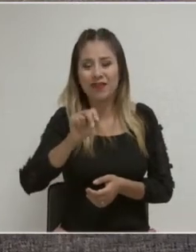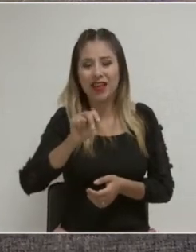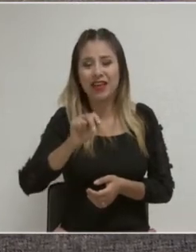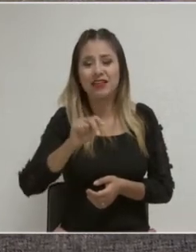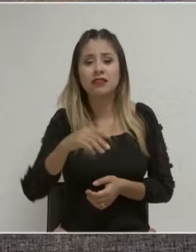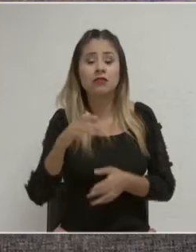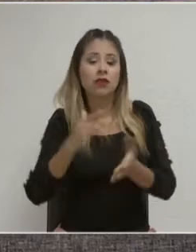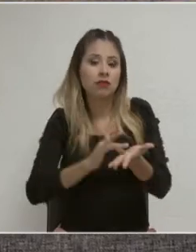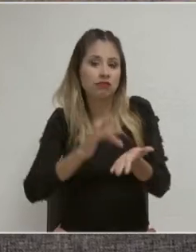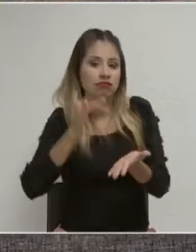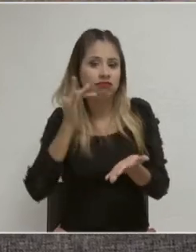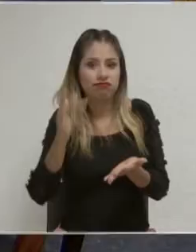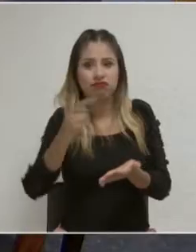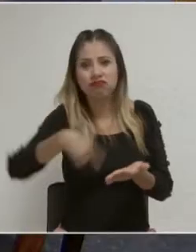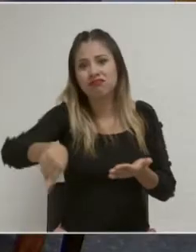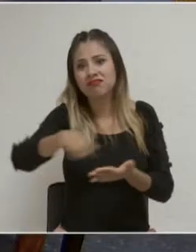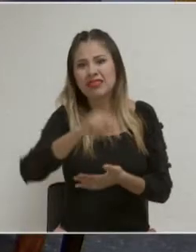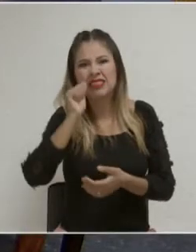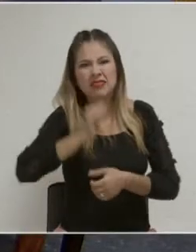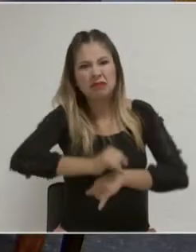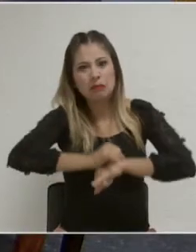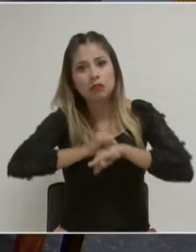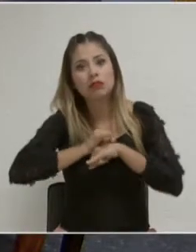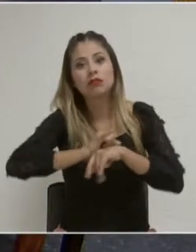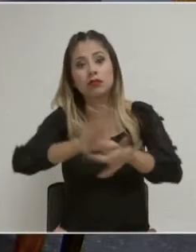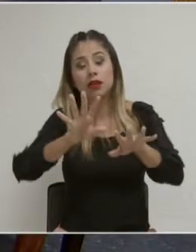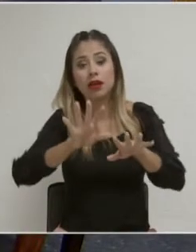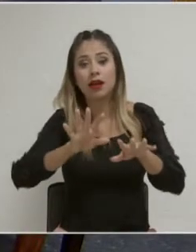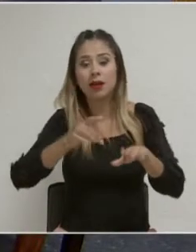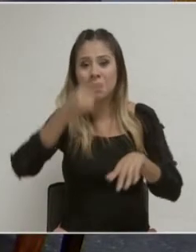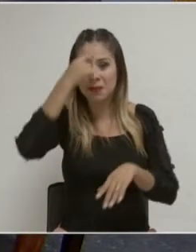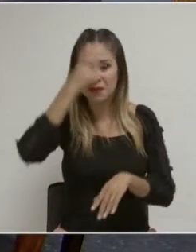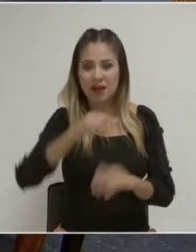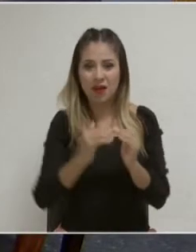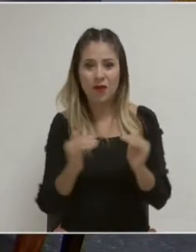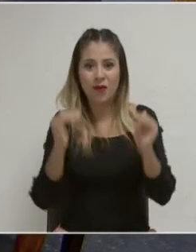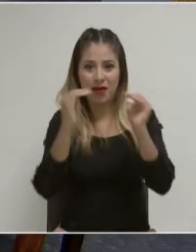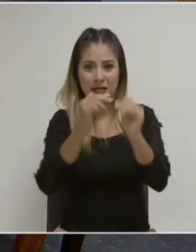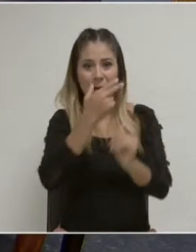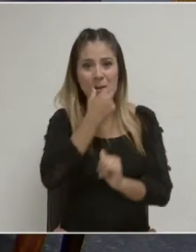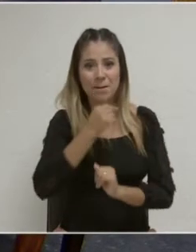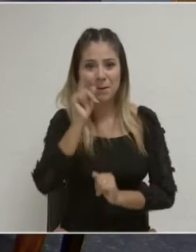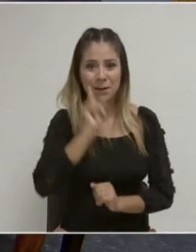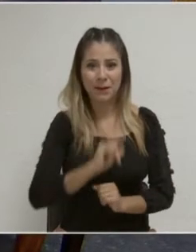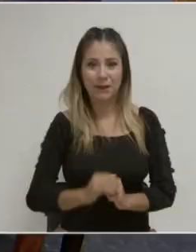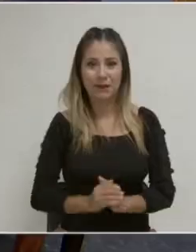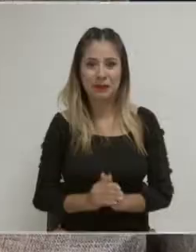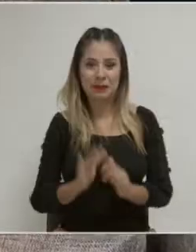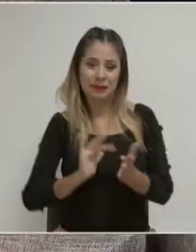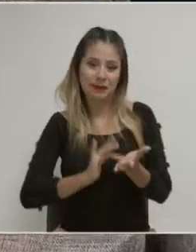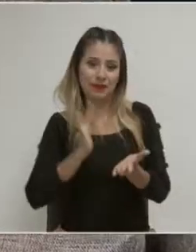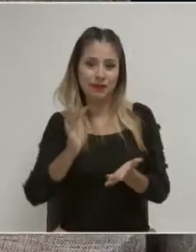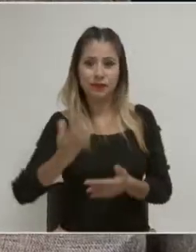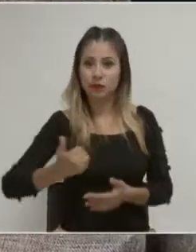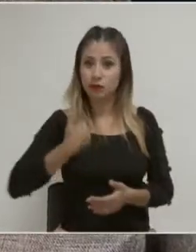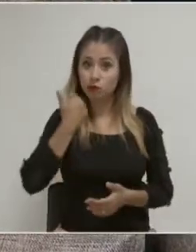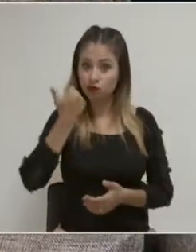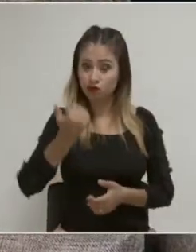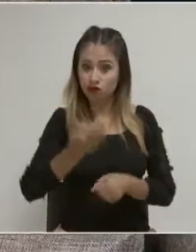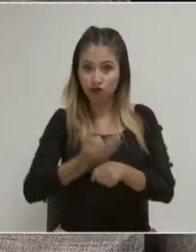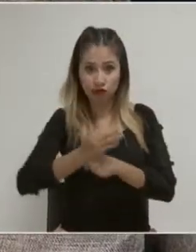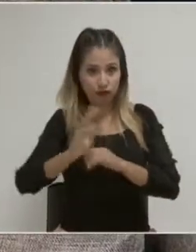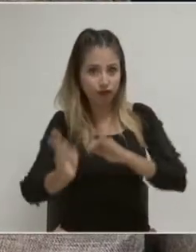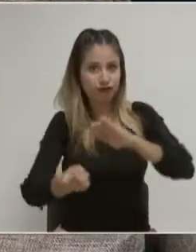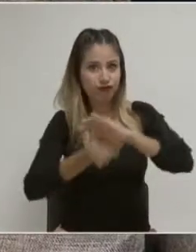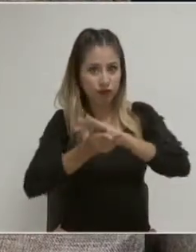tan necesarios para una democracia paritaria sustantiva. Muchísimas gracias. Muchísimas gracias. Gracias y aprovecho, por supuesto, en este corte que vamos a hacer